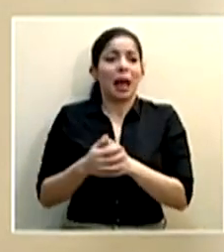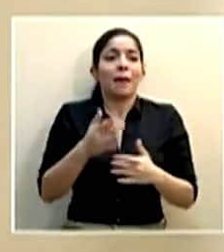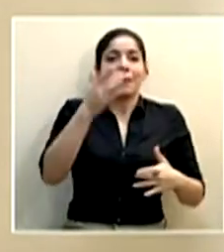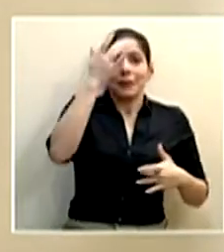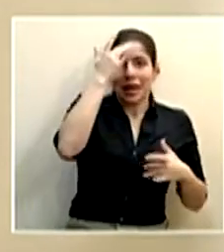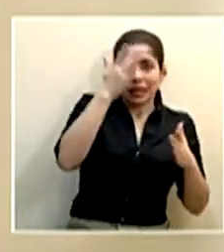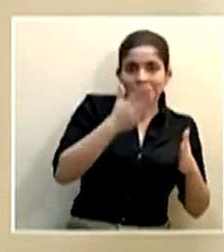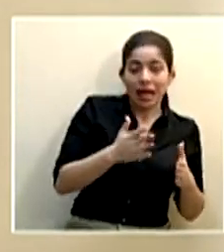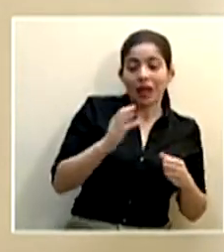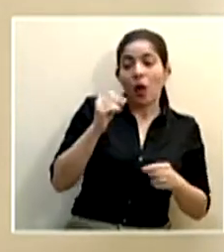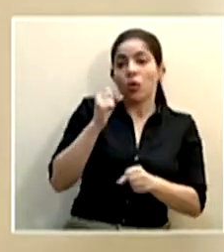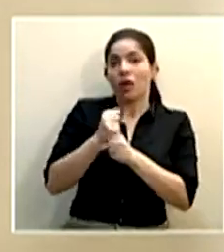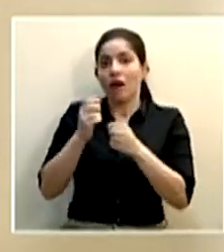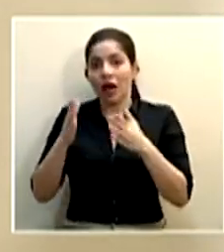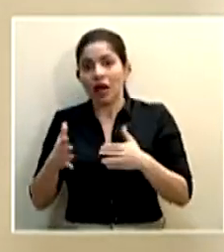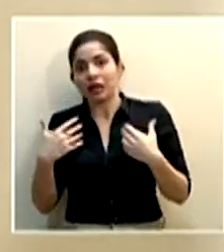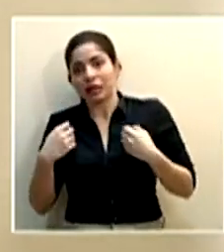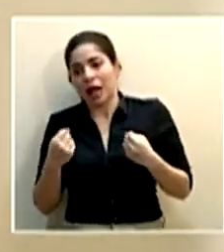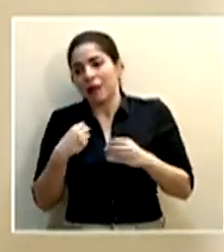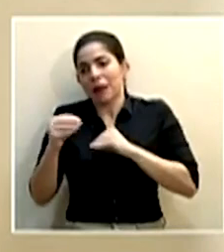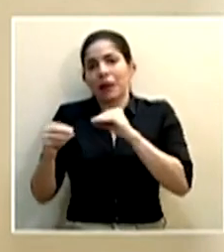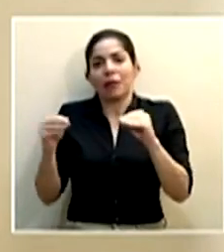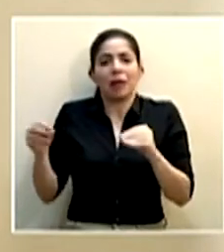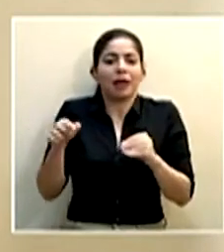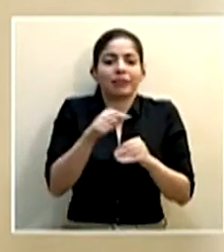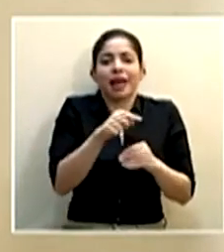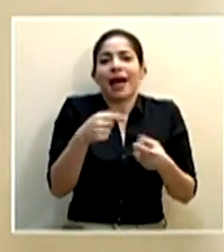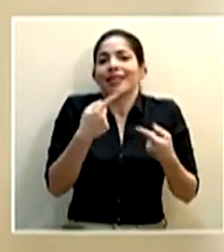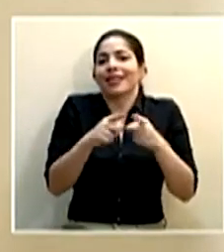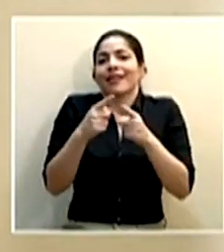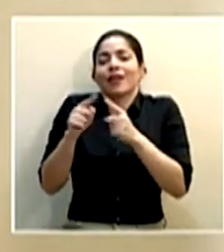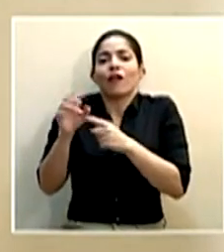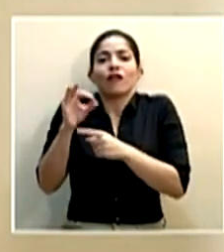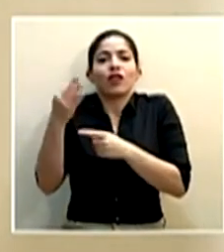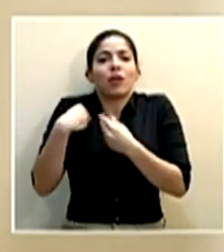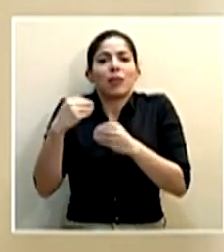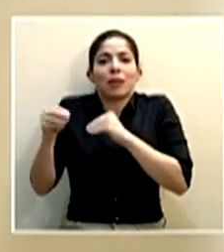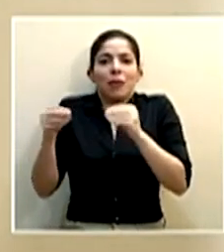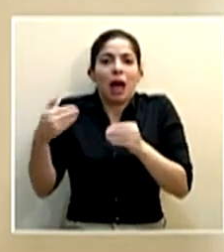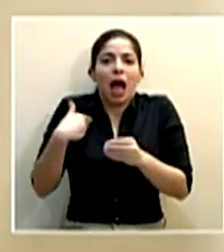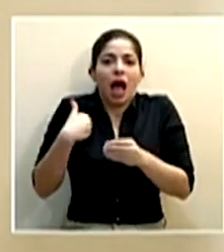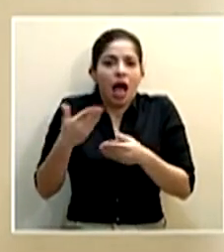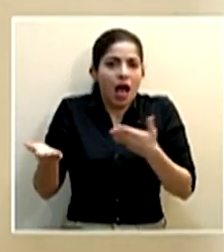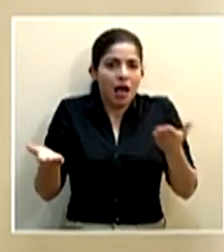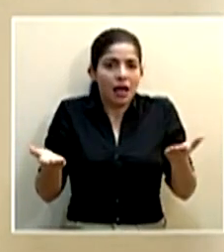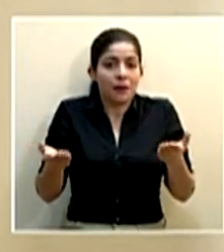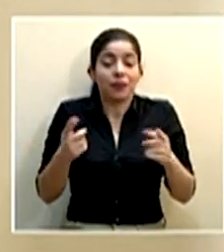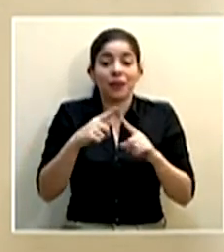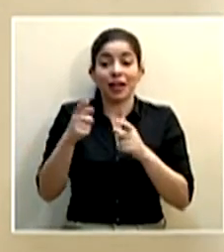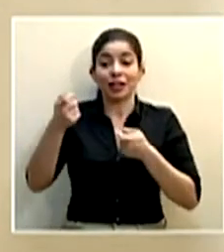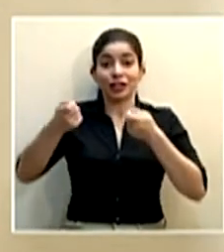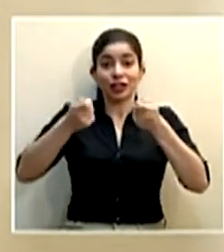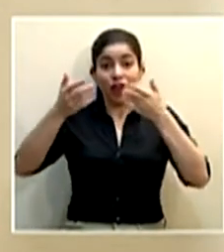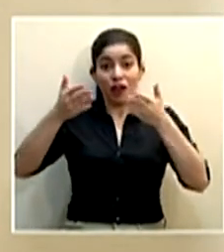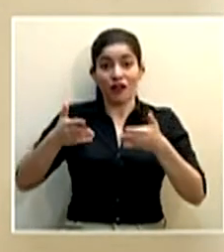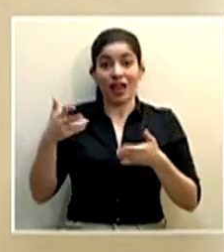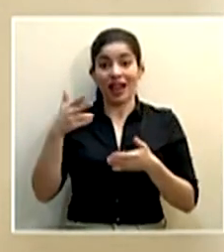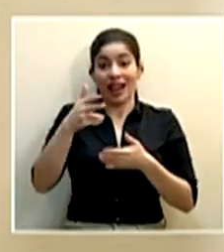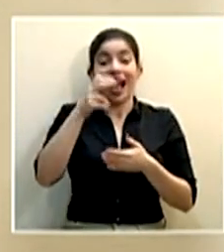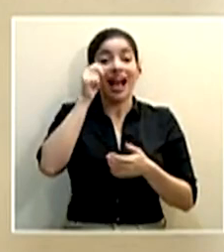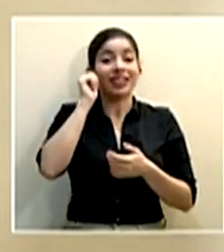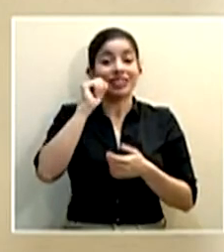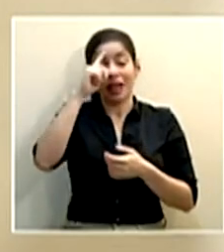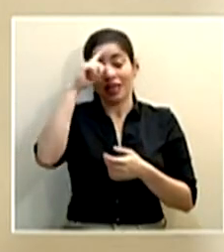pacientes como entre los mismos funcionarios de salud. Hay diferentes formas de transmisión en ese sentido. El transportista que se desmayó ayer,